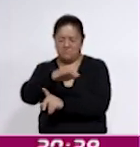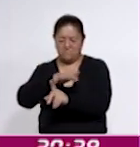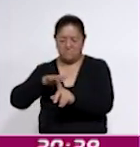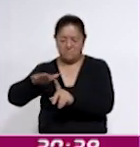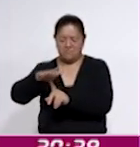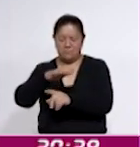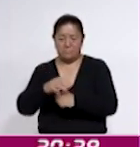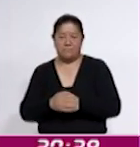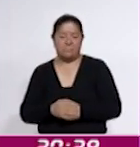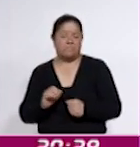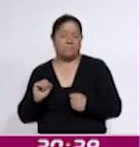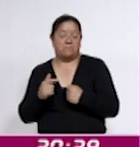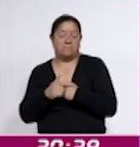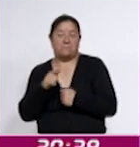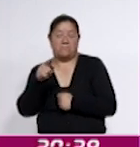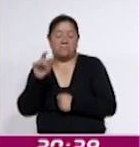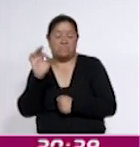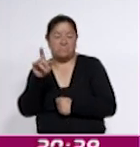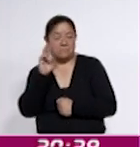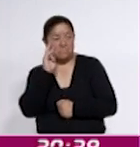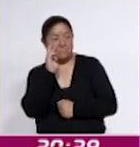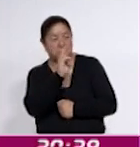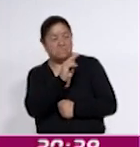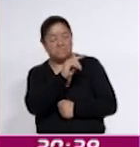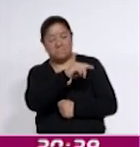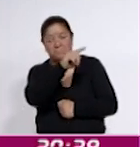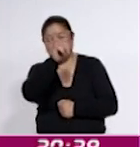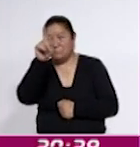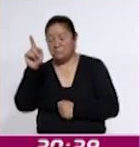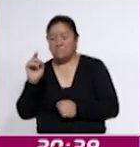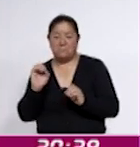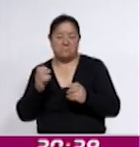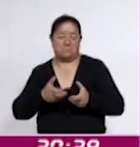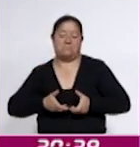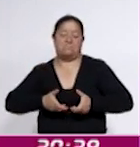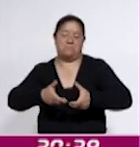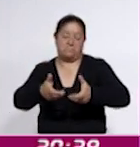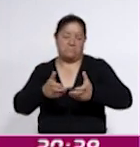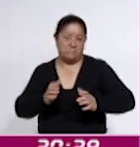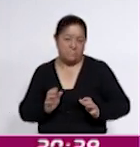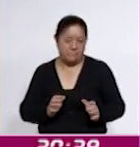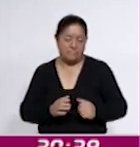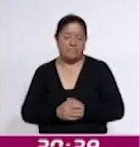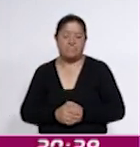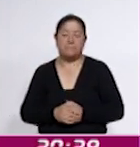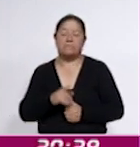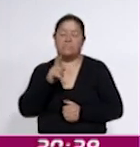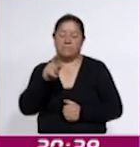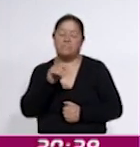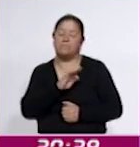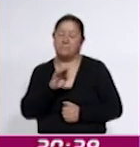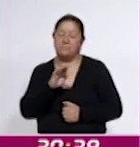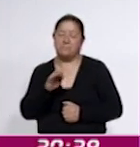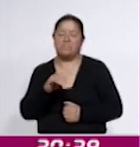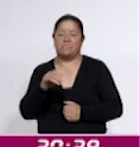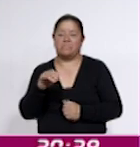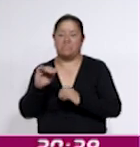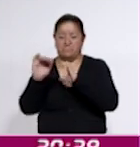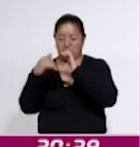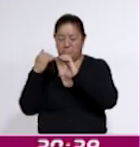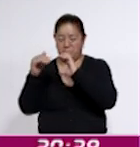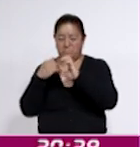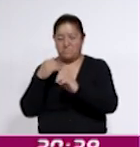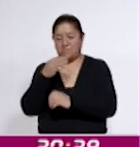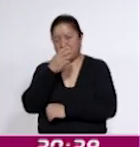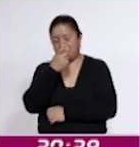o alguna situación que ocurra en alguna de las diferentes vialidades de la entidad. pues a través de este medio nos lo hace llegar